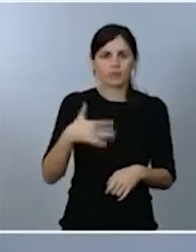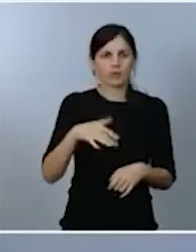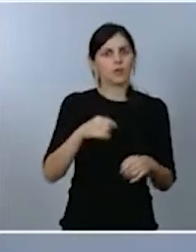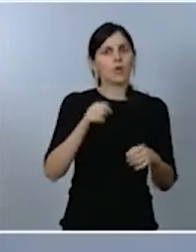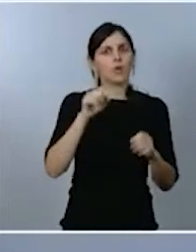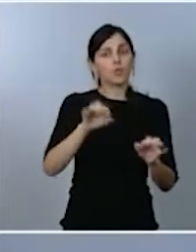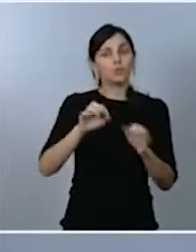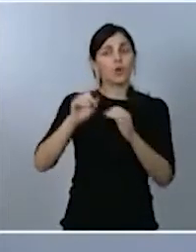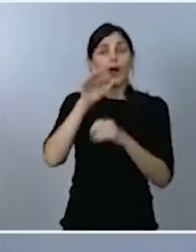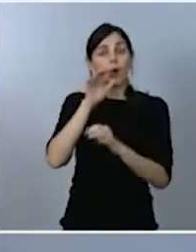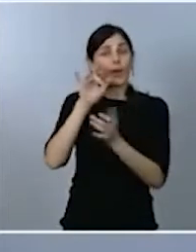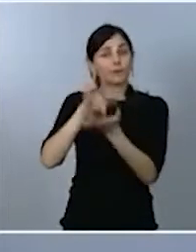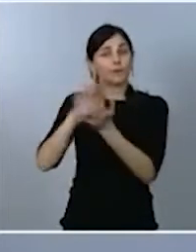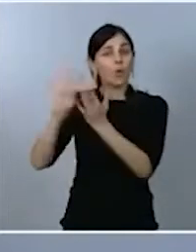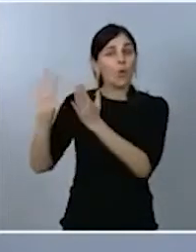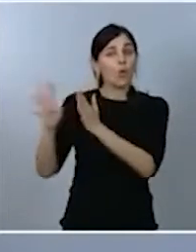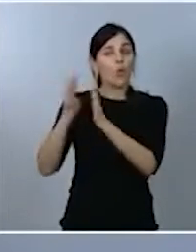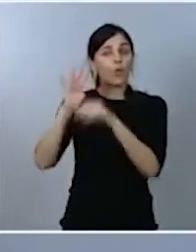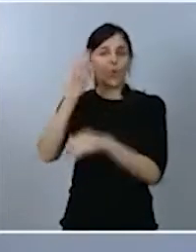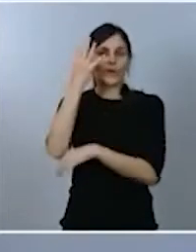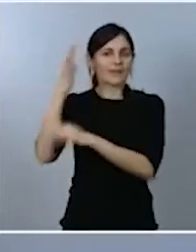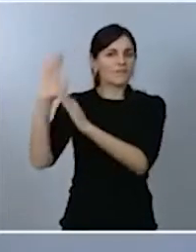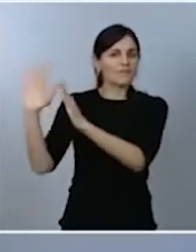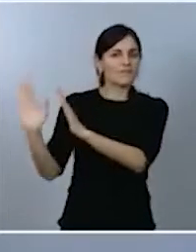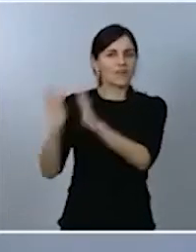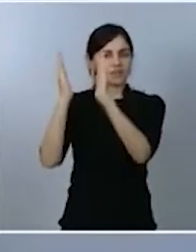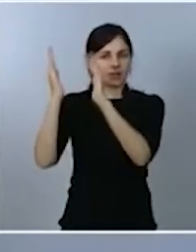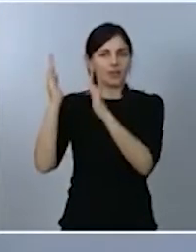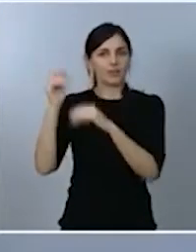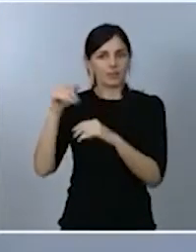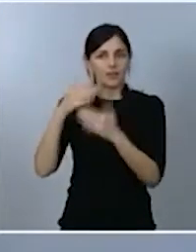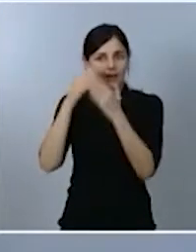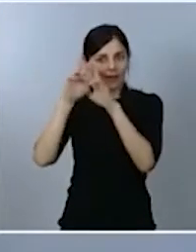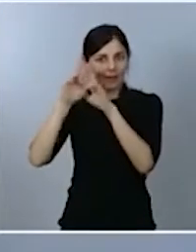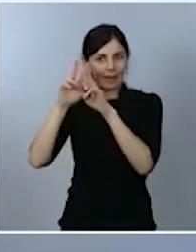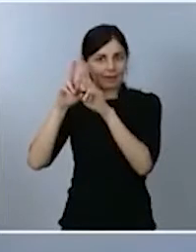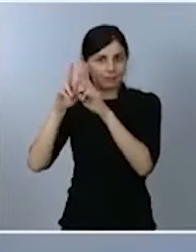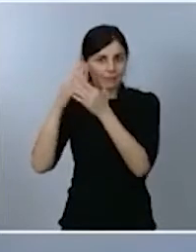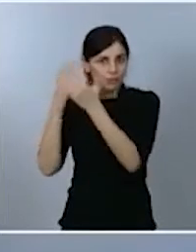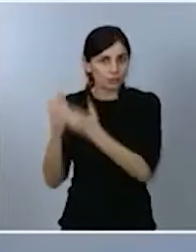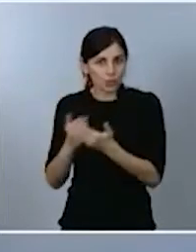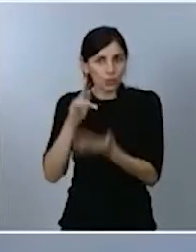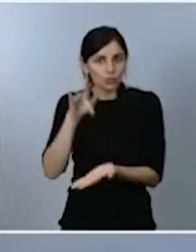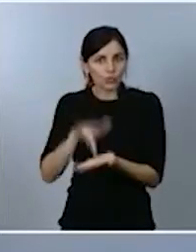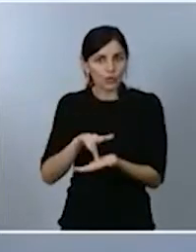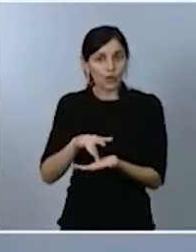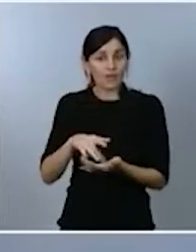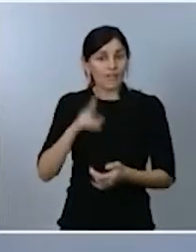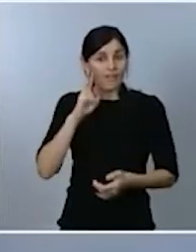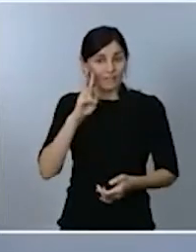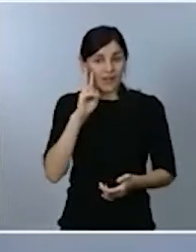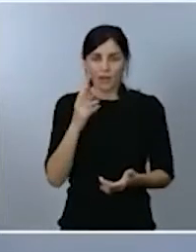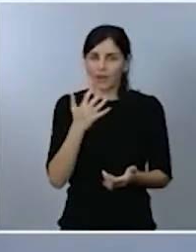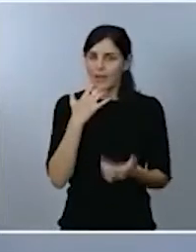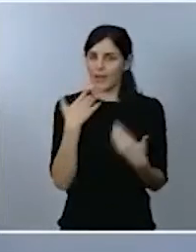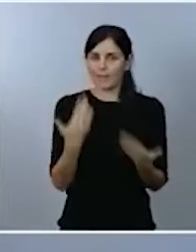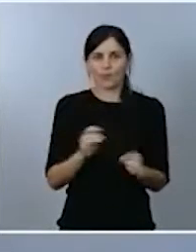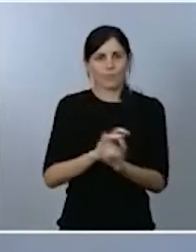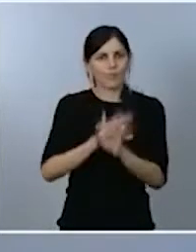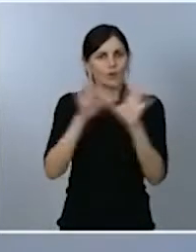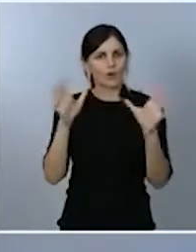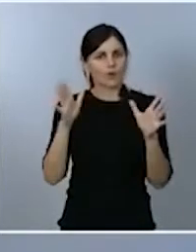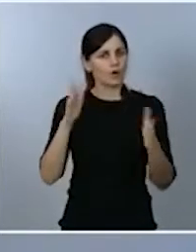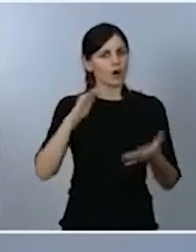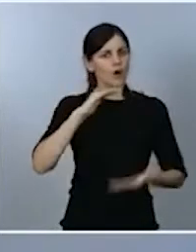un ejemplo de la capacidad científica española y también de la capacidad del sistema de salud de España de